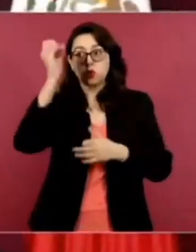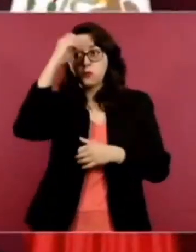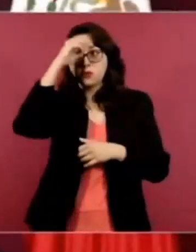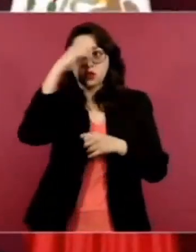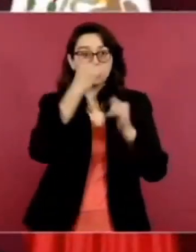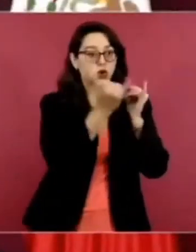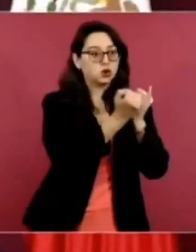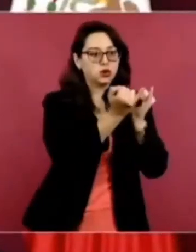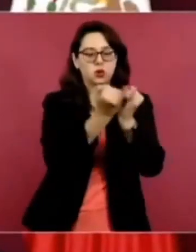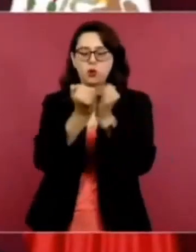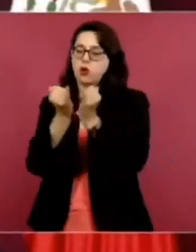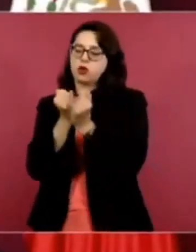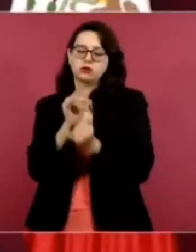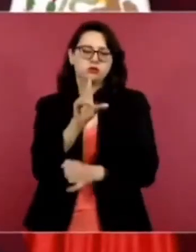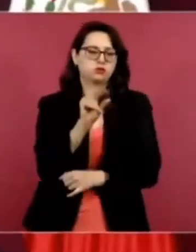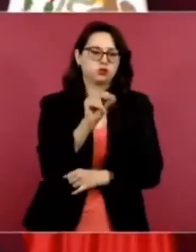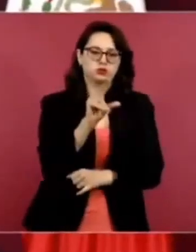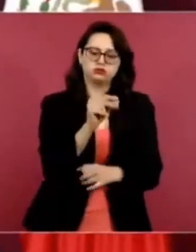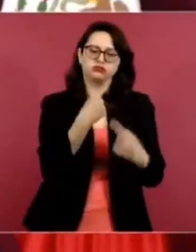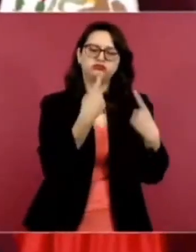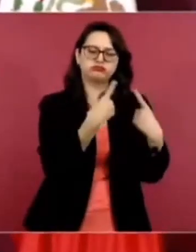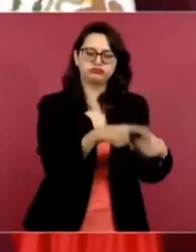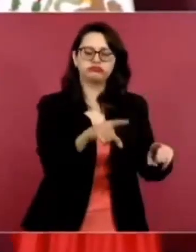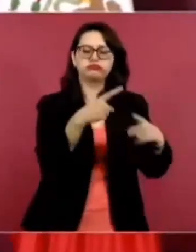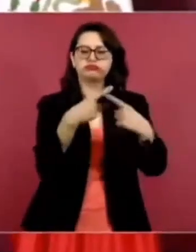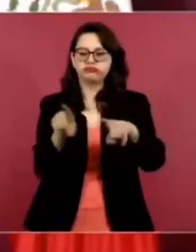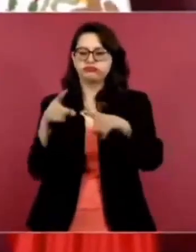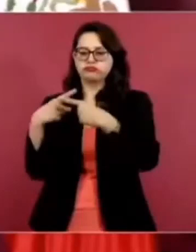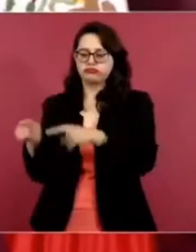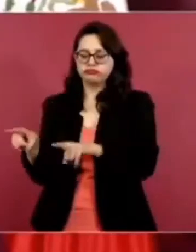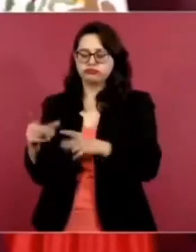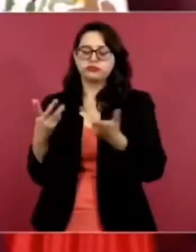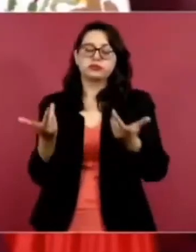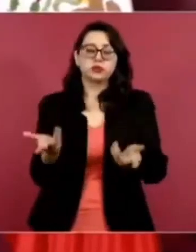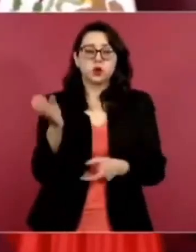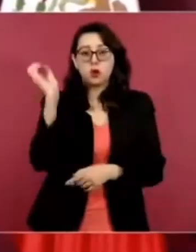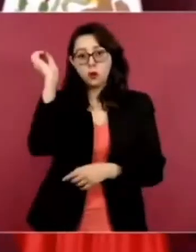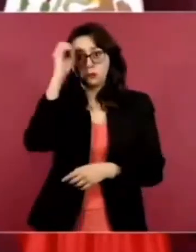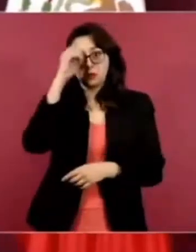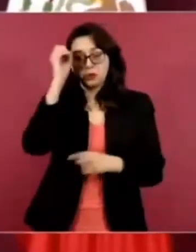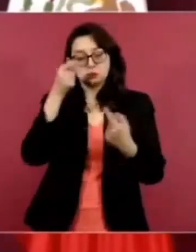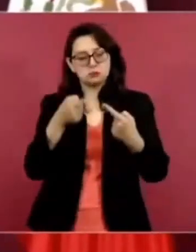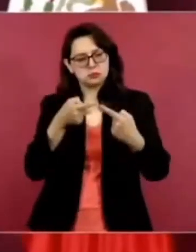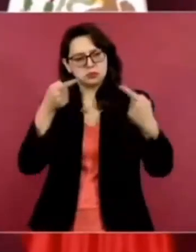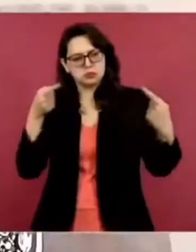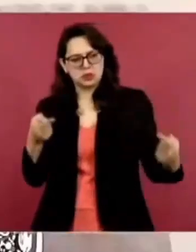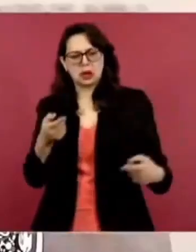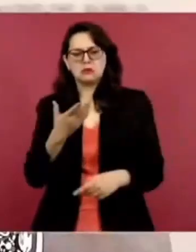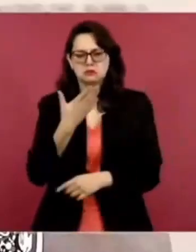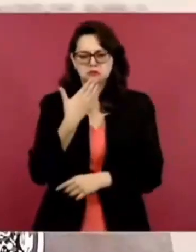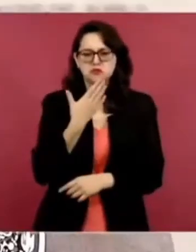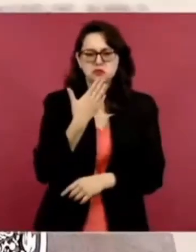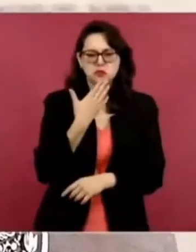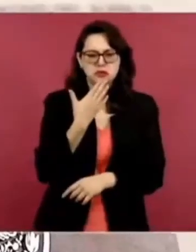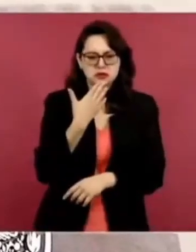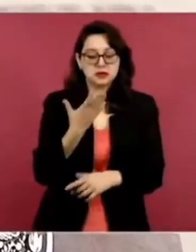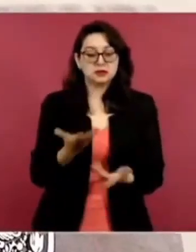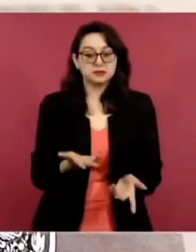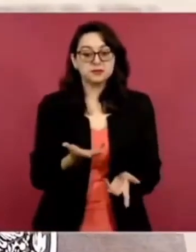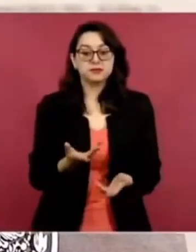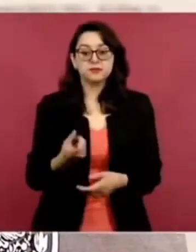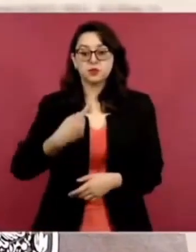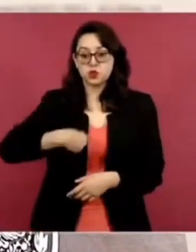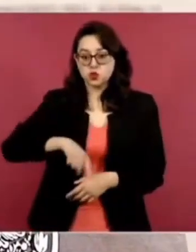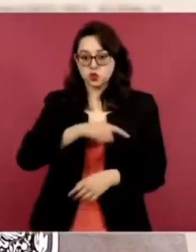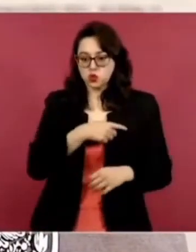Tenemos visiones distintas. Y así como ellos no quieren parecerse a nosotros,